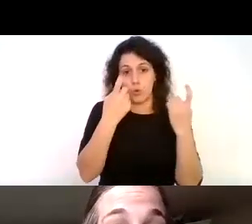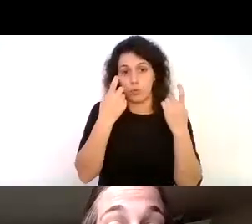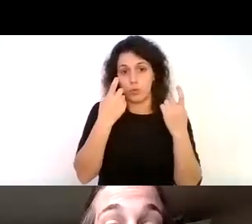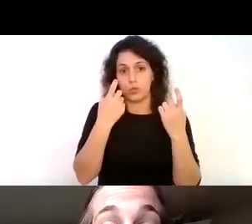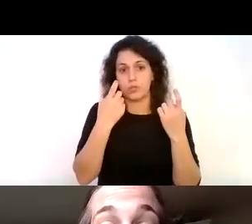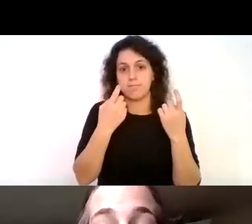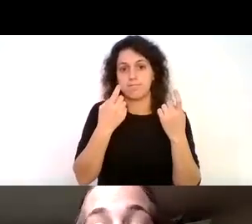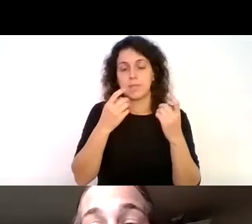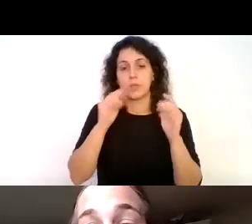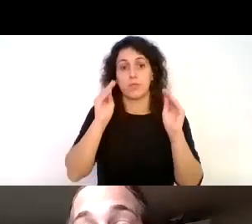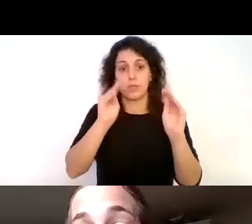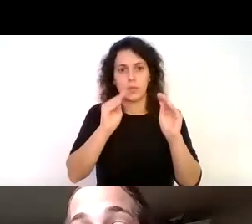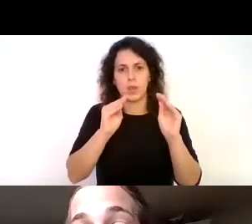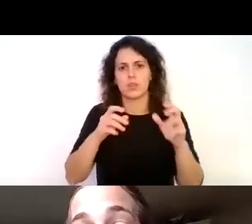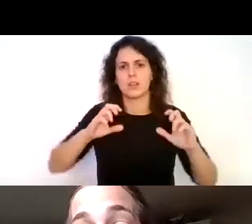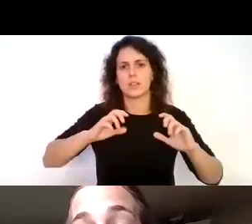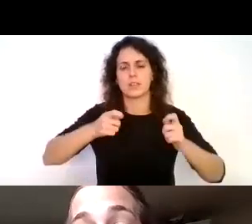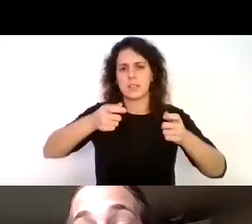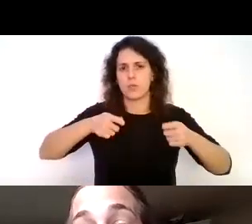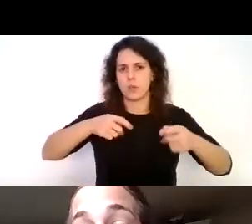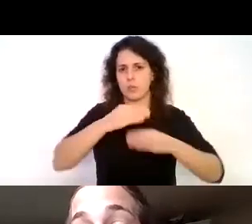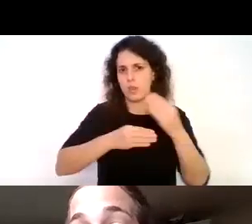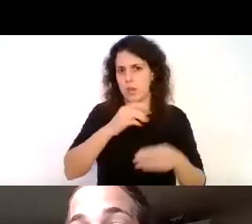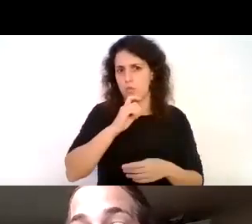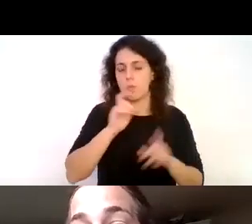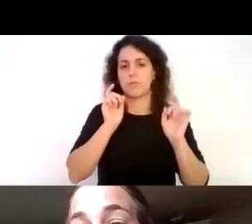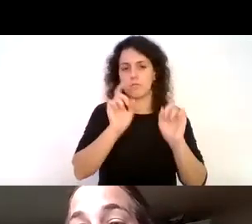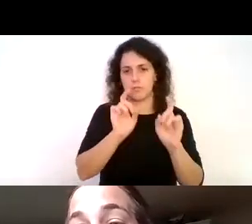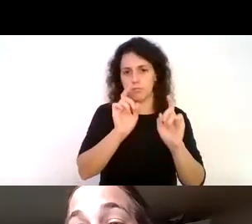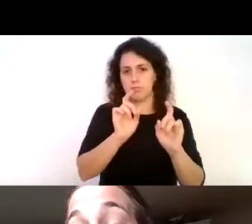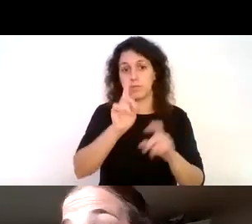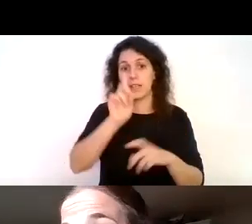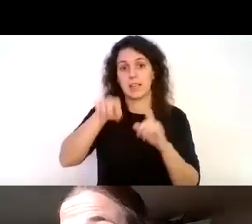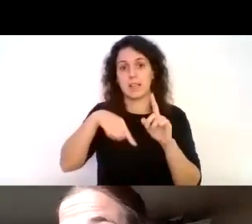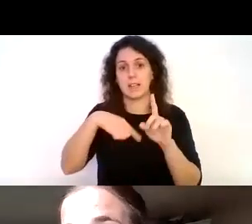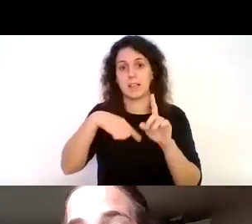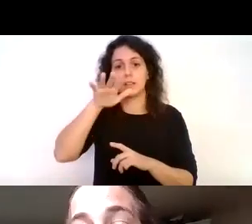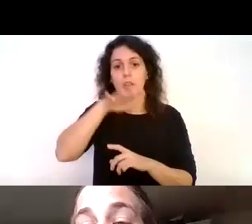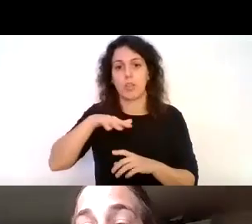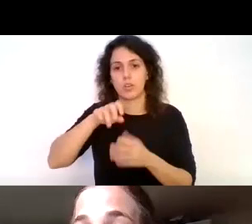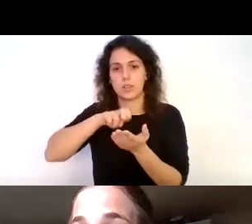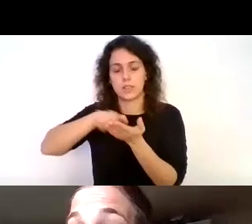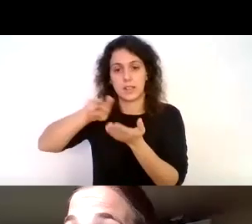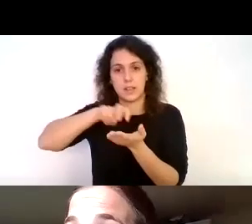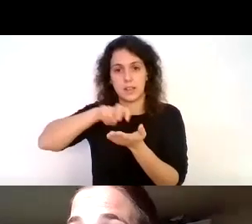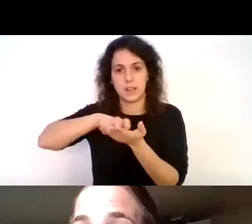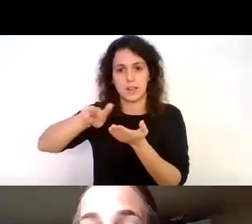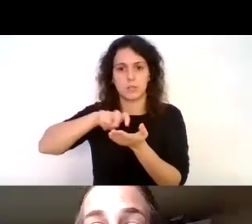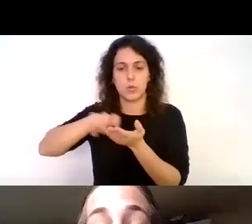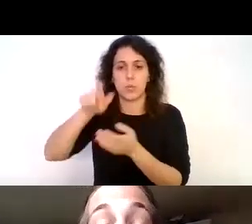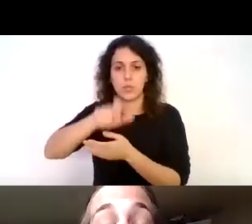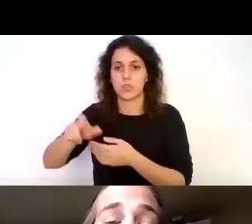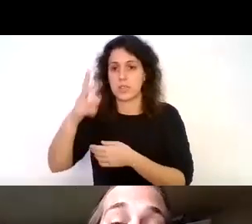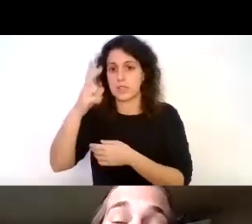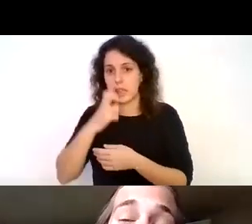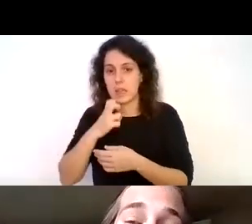sillas de rueda pero también tenemos una parte de senderismo con personas no videntes